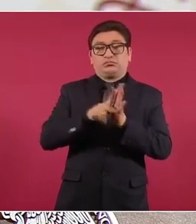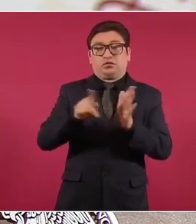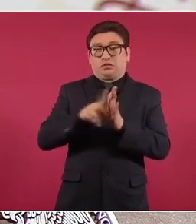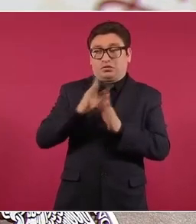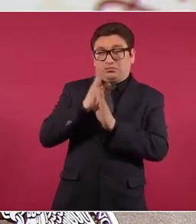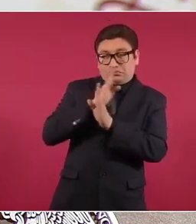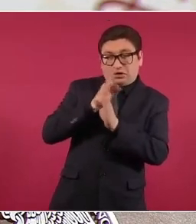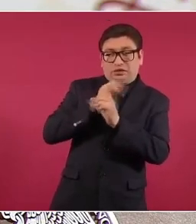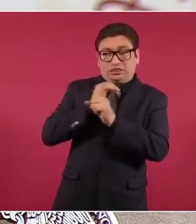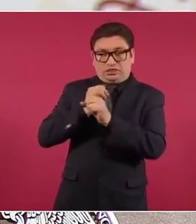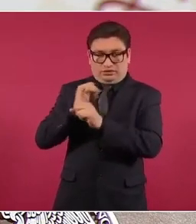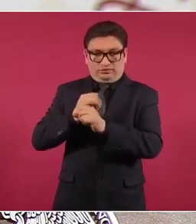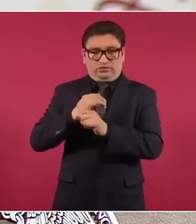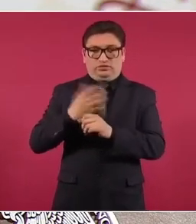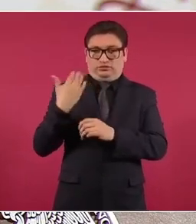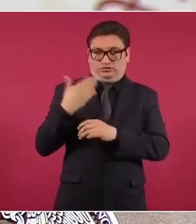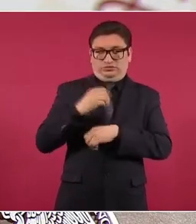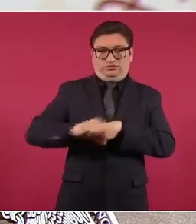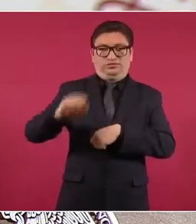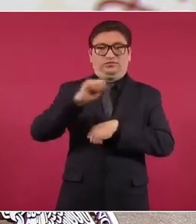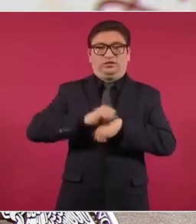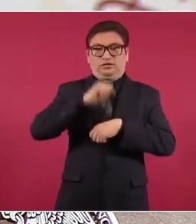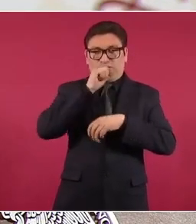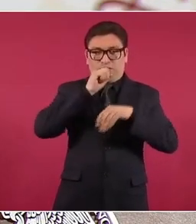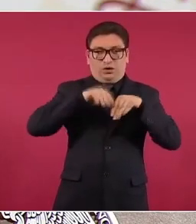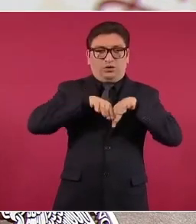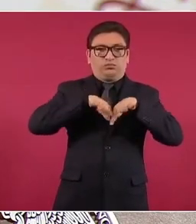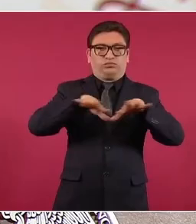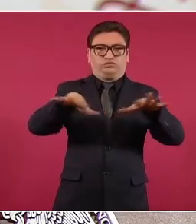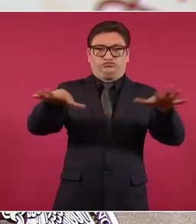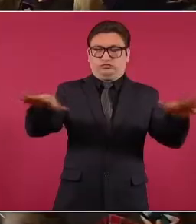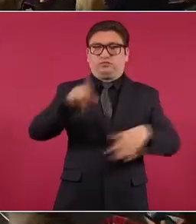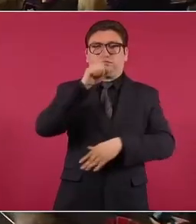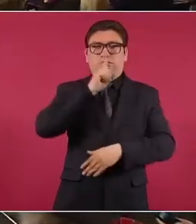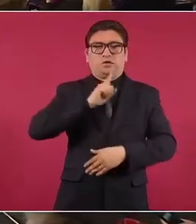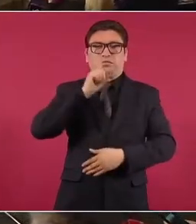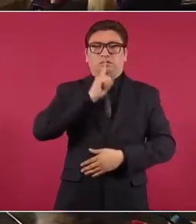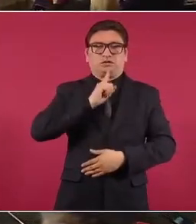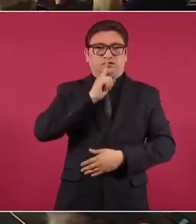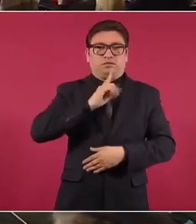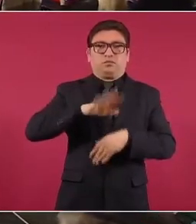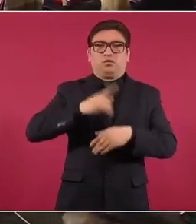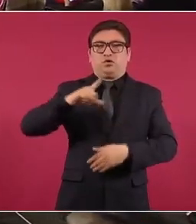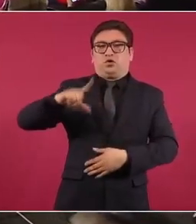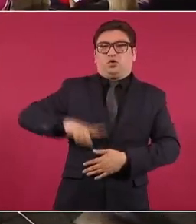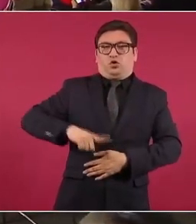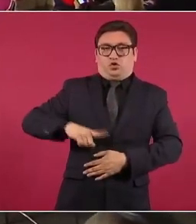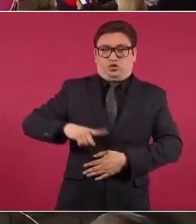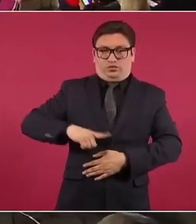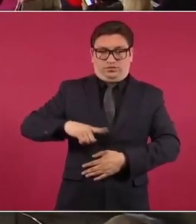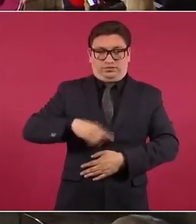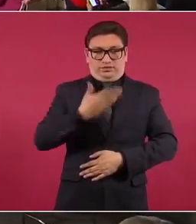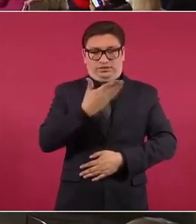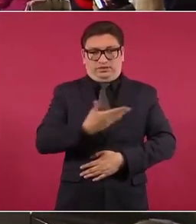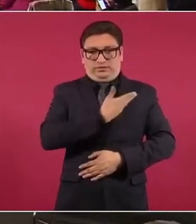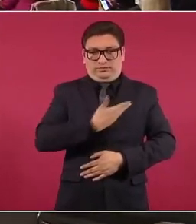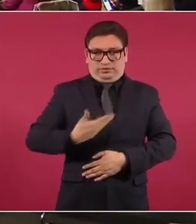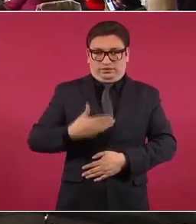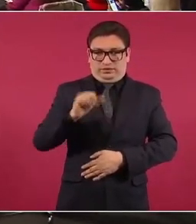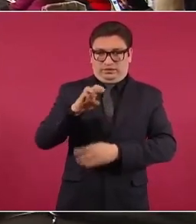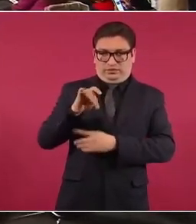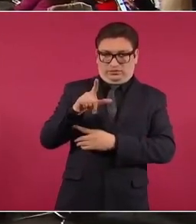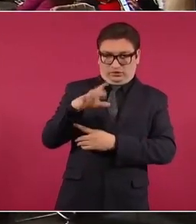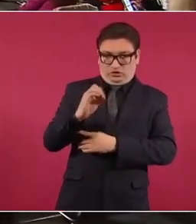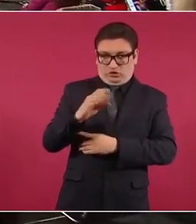En la última semana se ha desatado una campaña con mentiras. De que el gobierno del presidente Andrés Manuel López Obrador